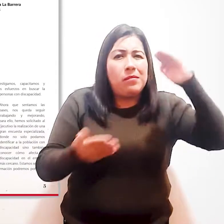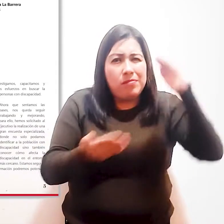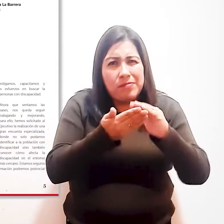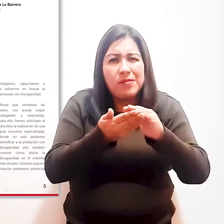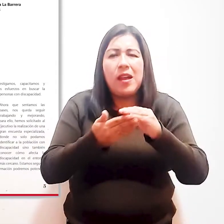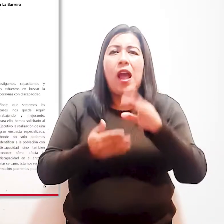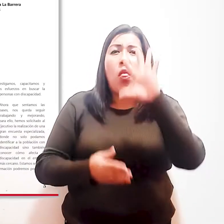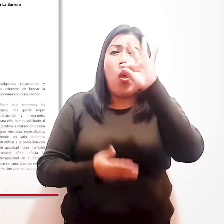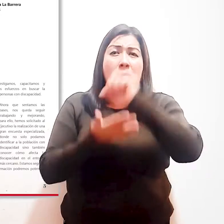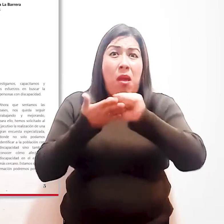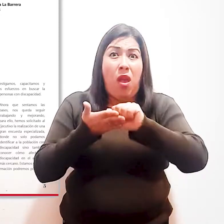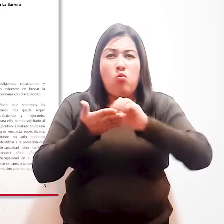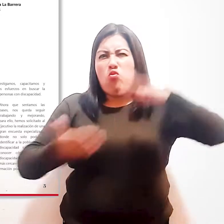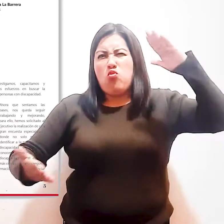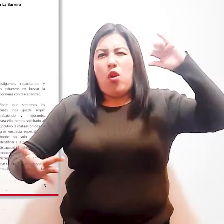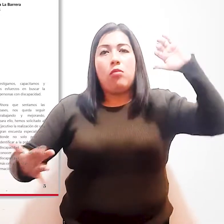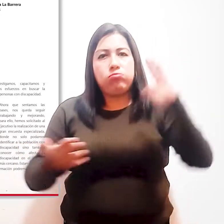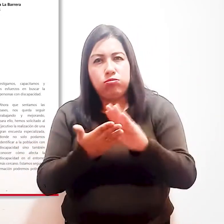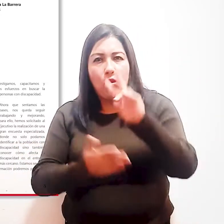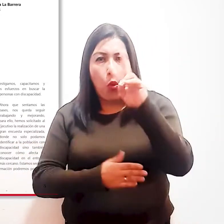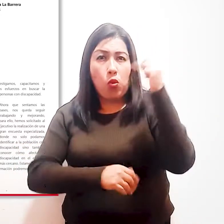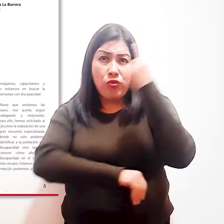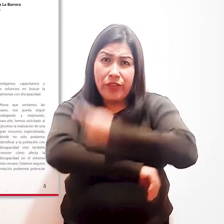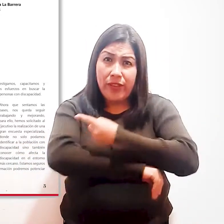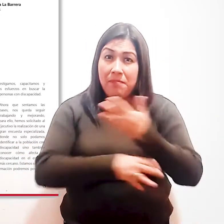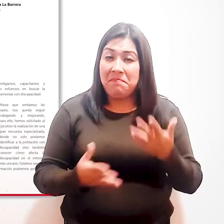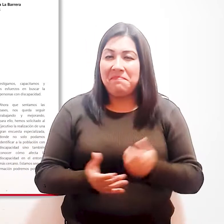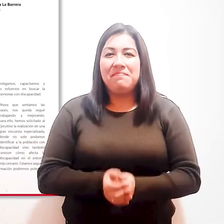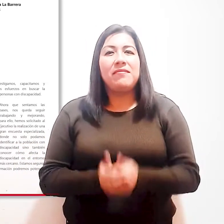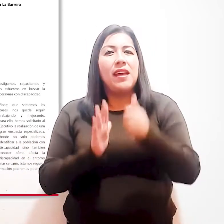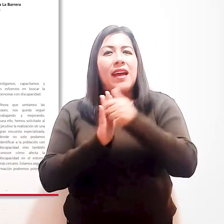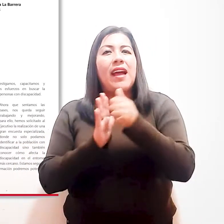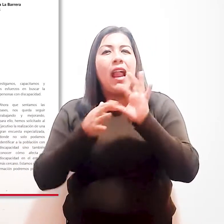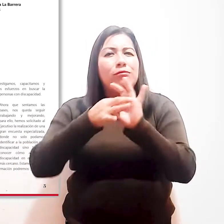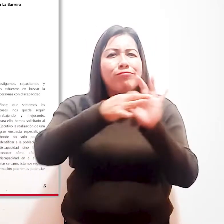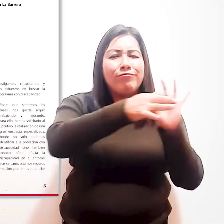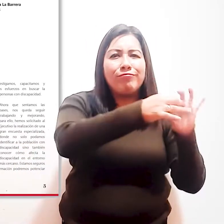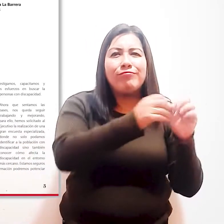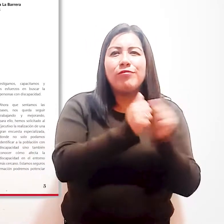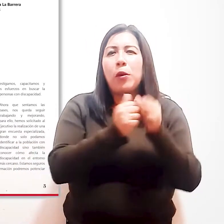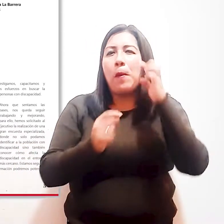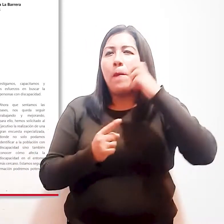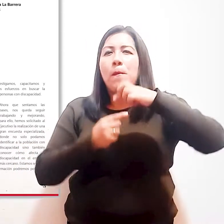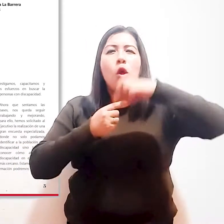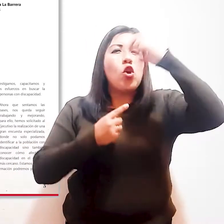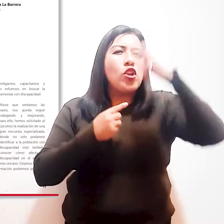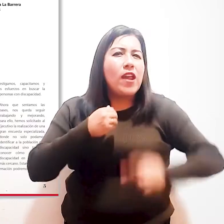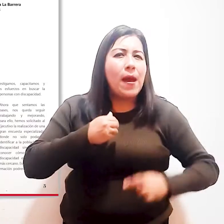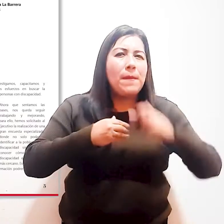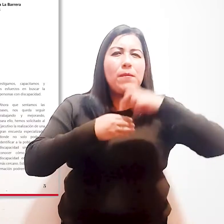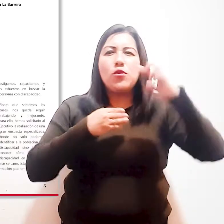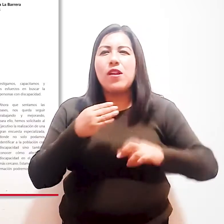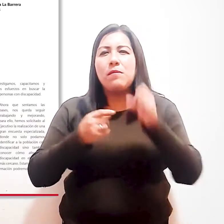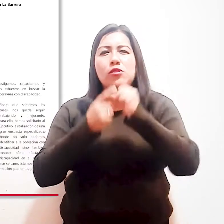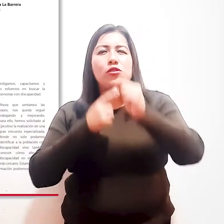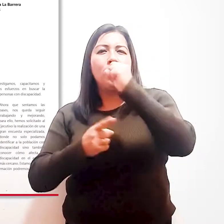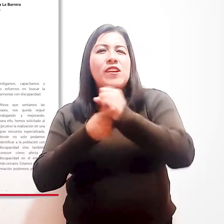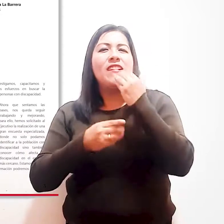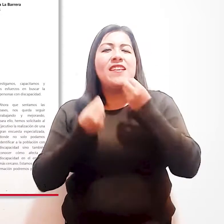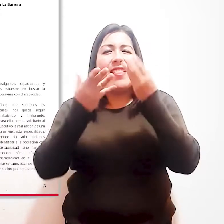Conadis de 9 meses a tan solo 2 días. Aumentamos la articulación efectiva con los programas sociales que brinda el Estado.